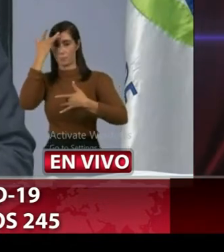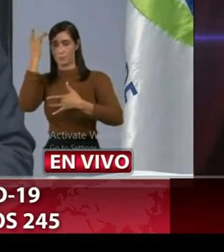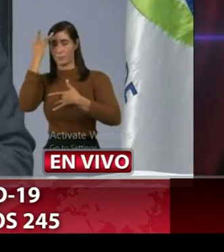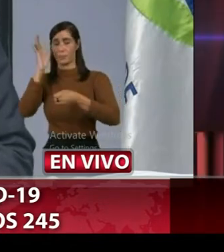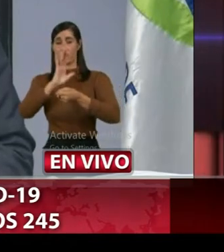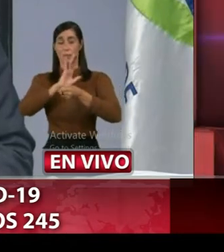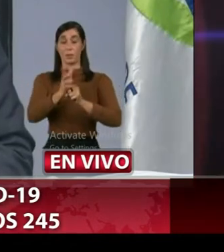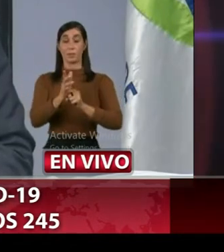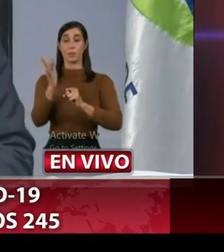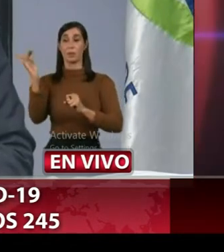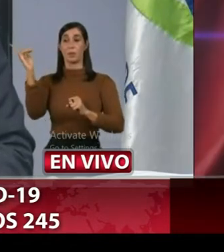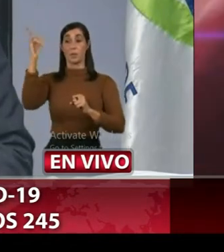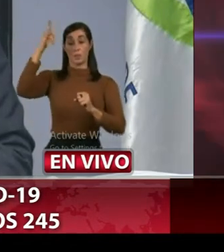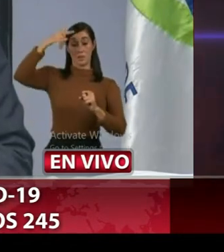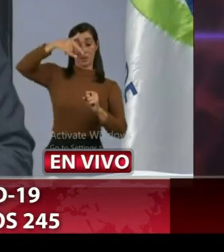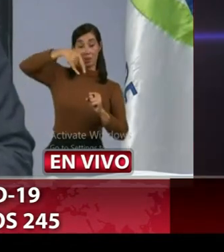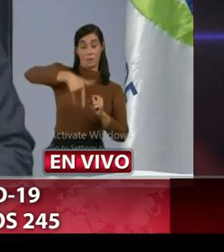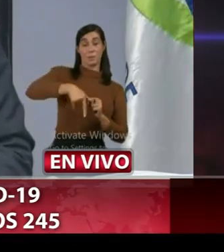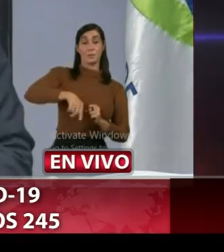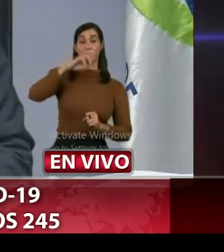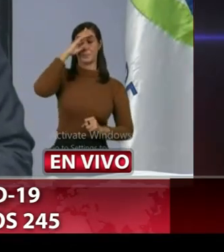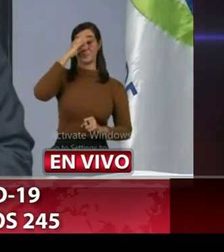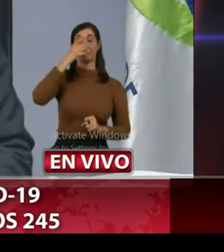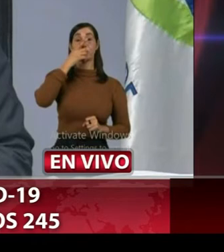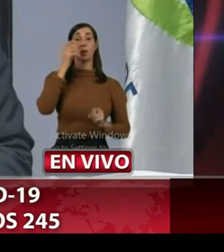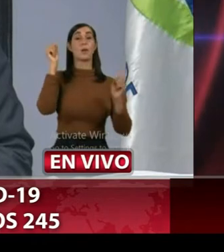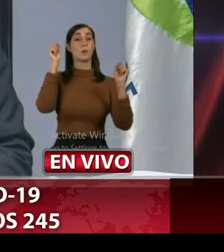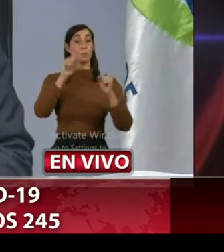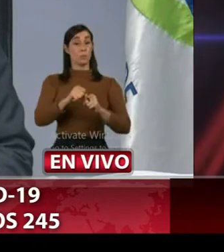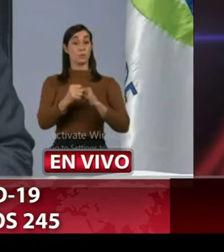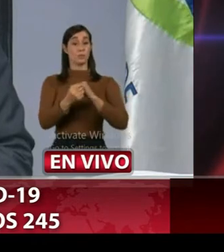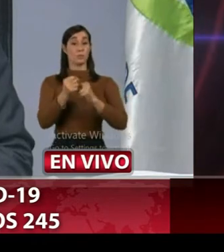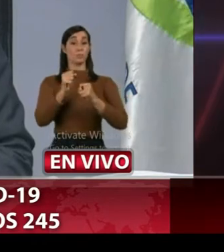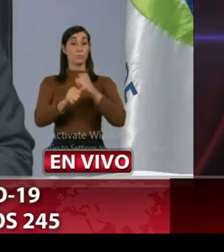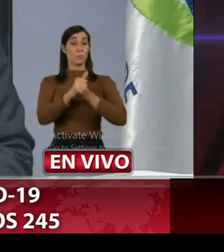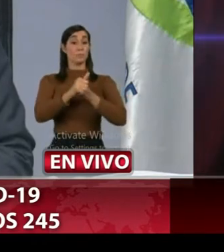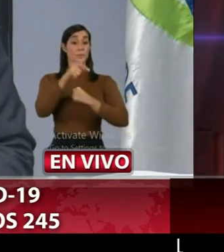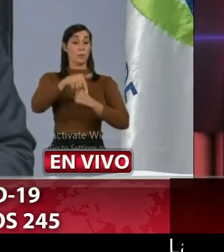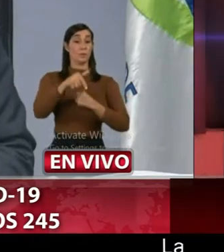y la llegada de viajeros pues puede ser una amenaza